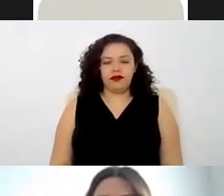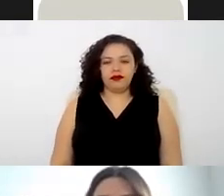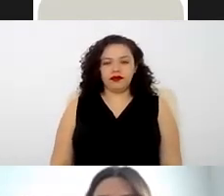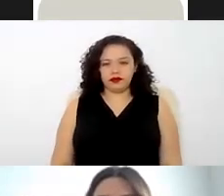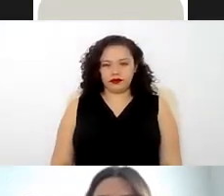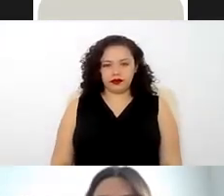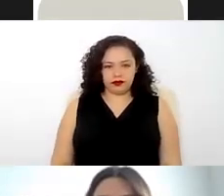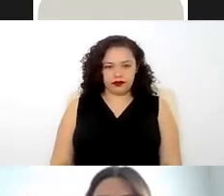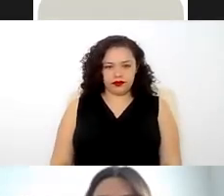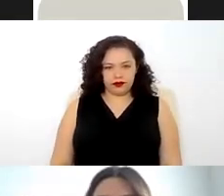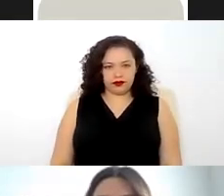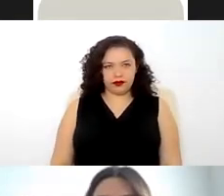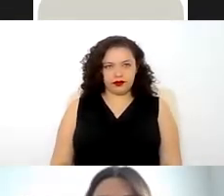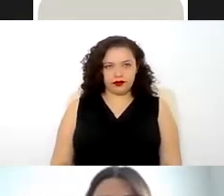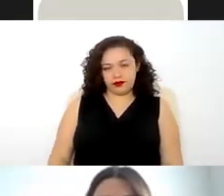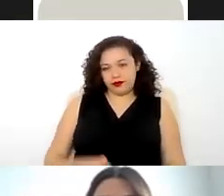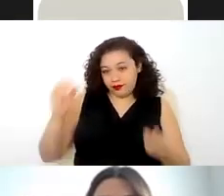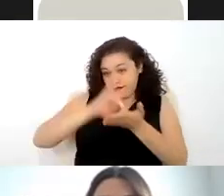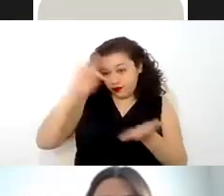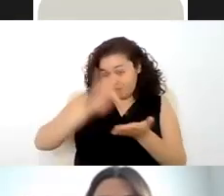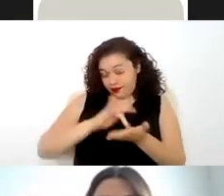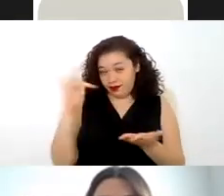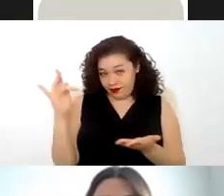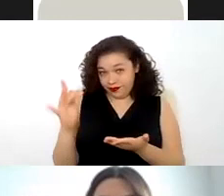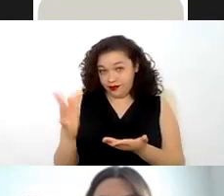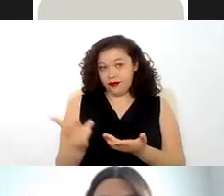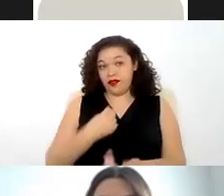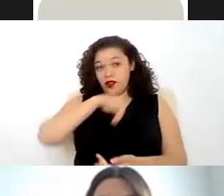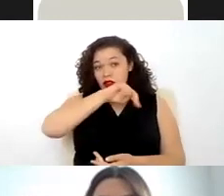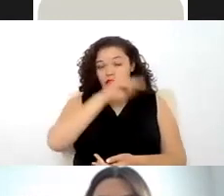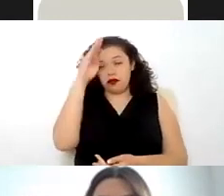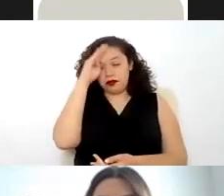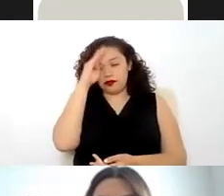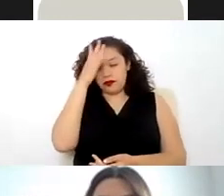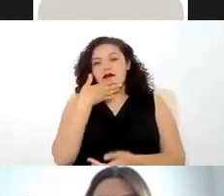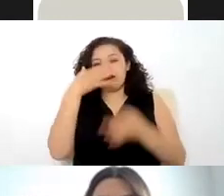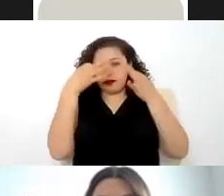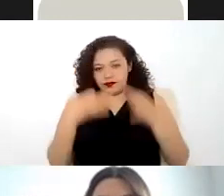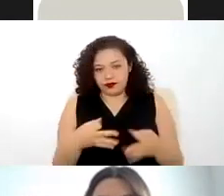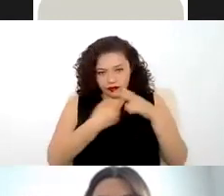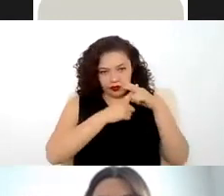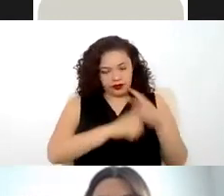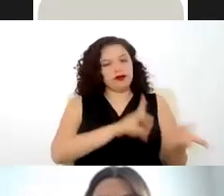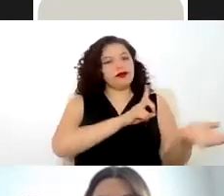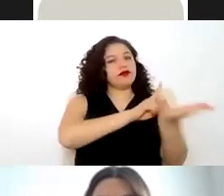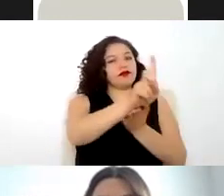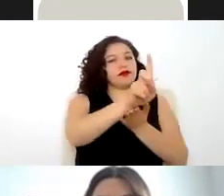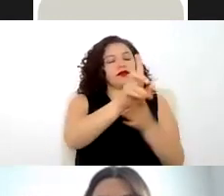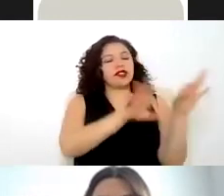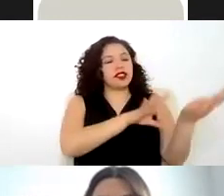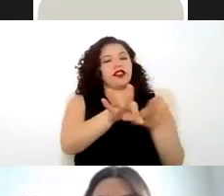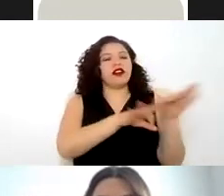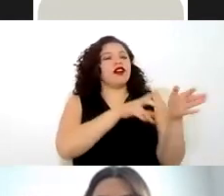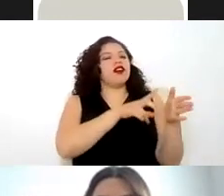Muchas gracias. Justamente consideramos pertinente hablar sobre el origen del derecho laboral